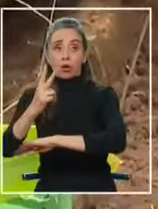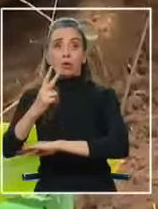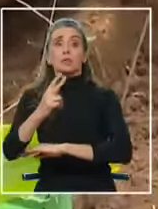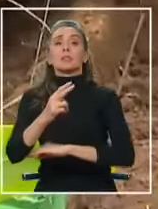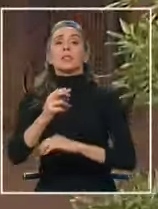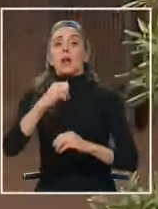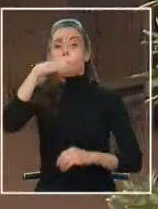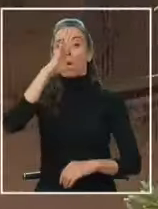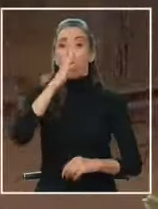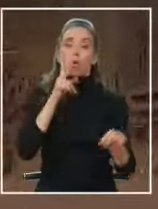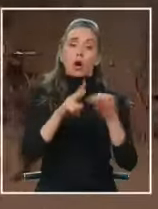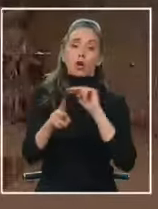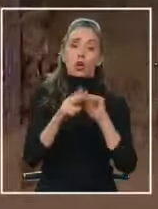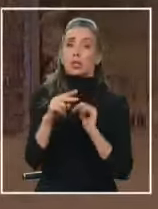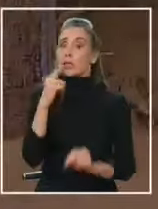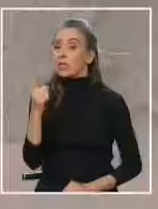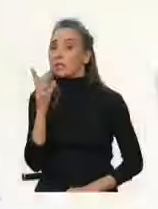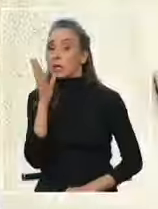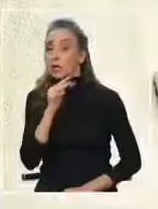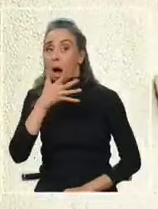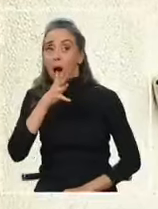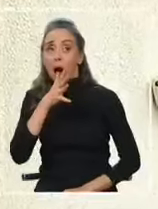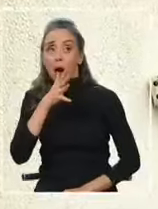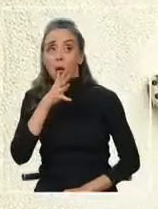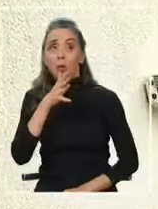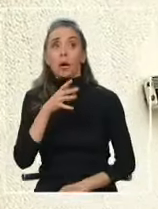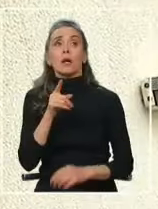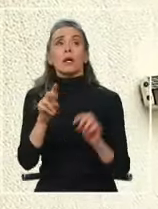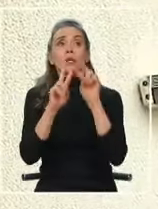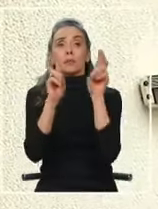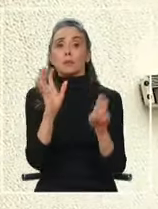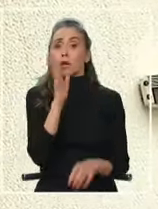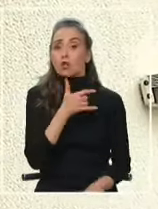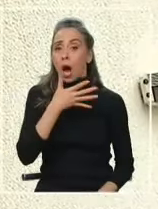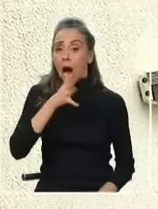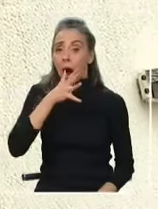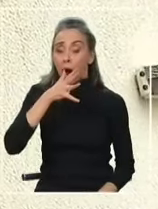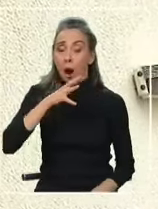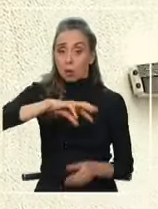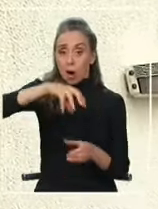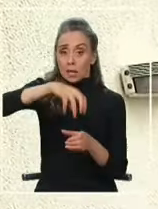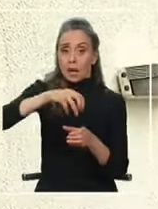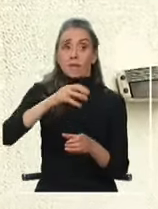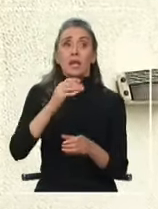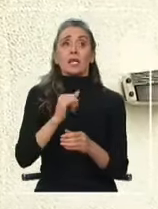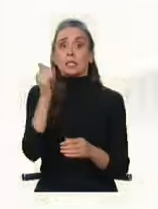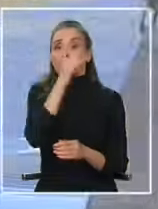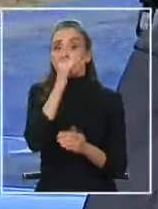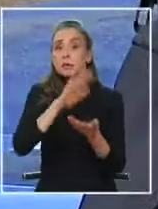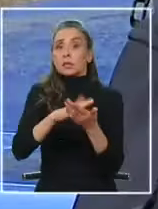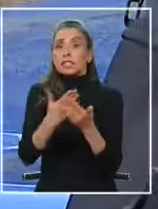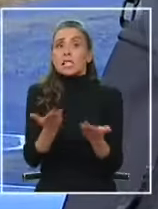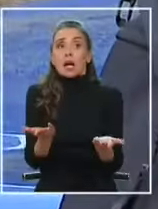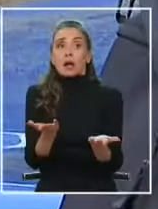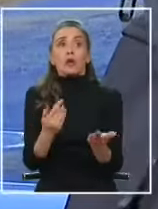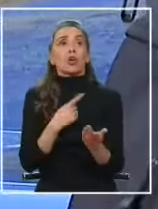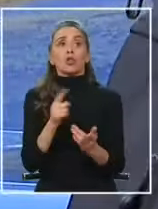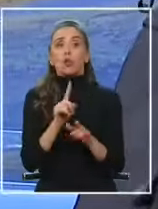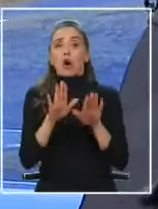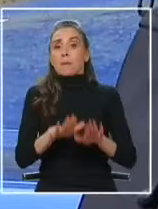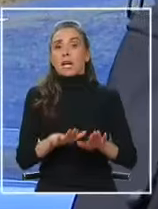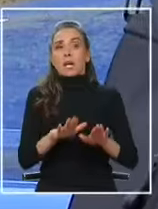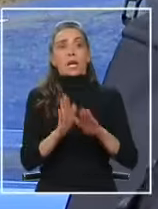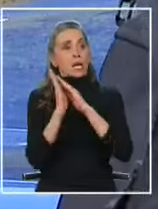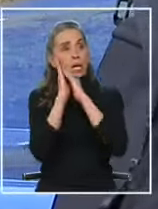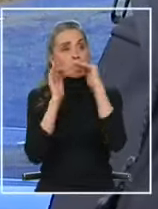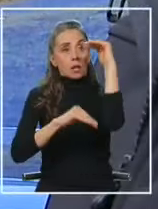varios servicios. No hay agua, principalmente tiene que ver con el tema del agua, el tema de la salubridad, digamos. No me estoy quedando acá, de hecho